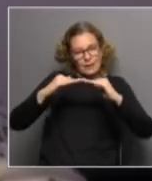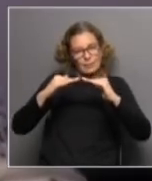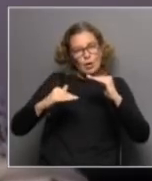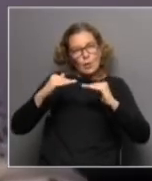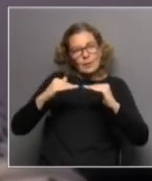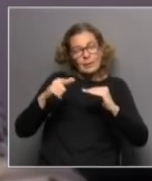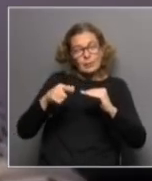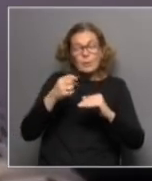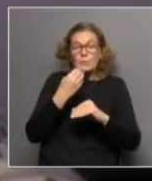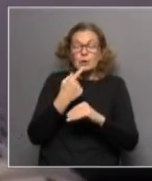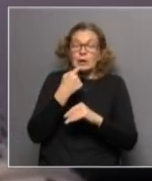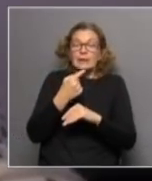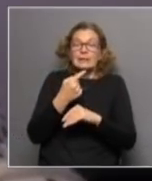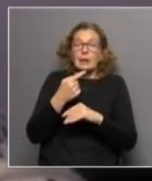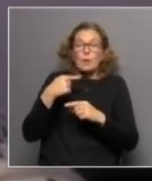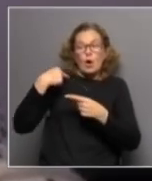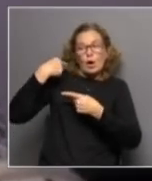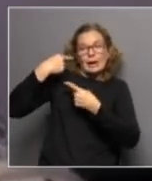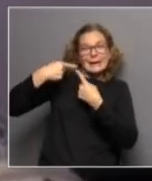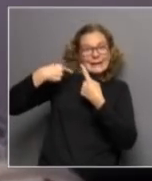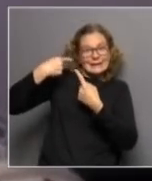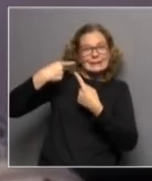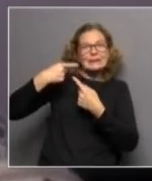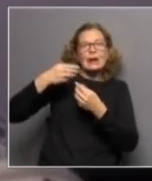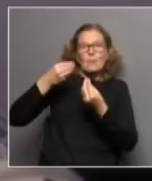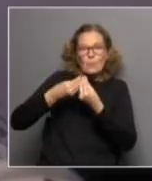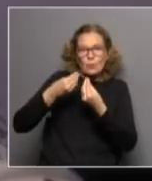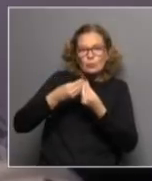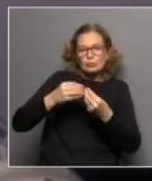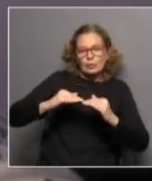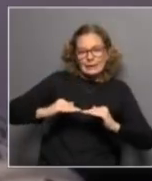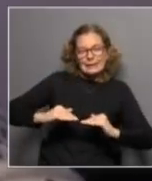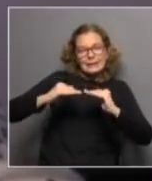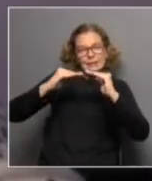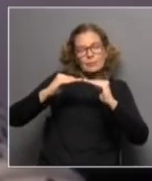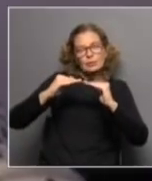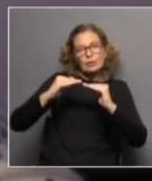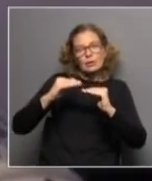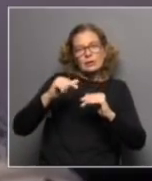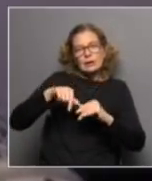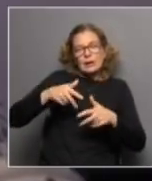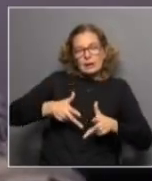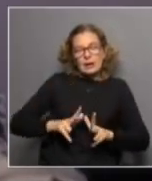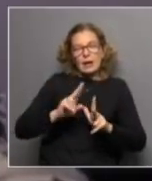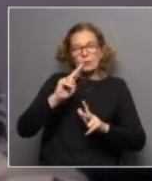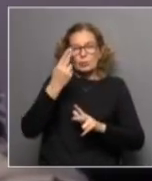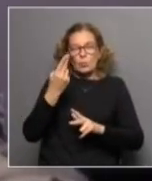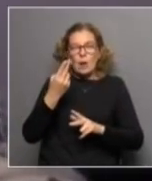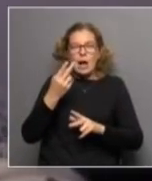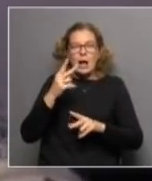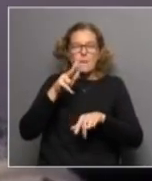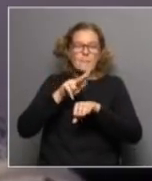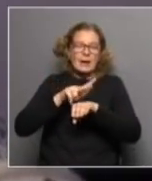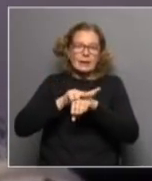decíamos bueno la genética tiene que ver mucho con el crecimiento así que quien nace en Uruguay nace en Bolivia en